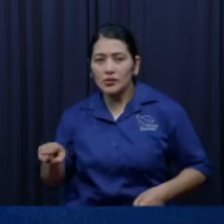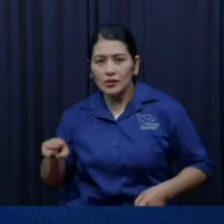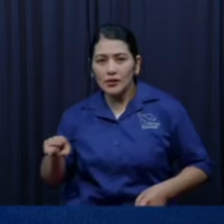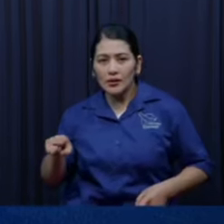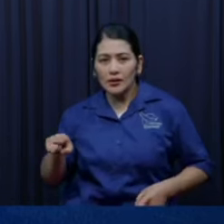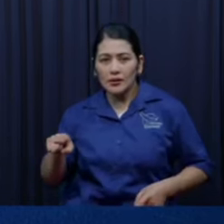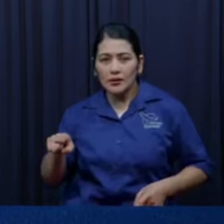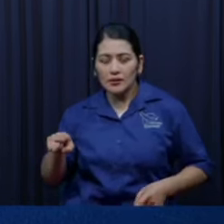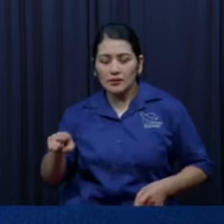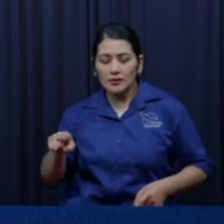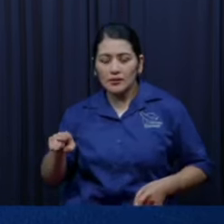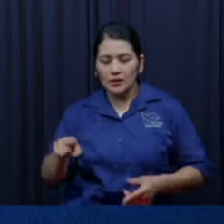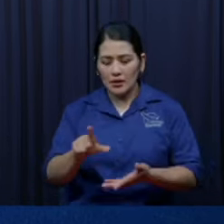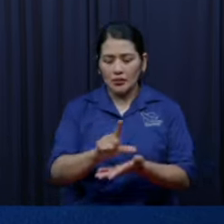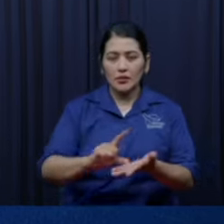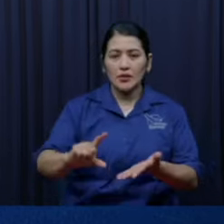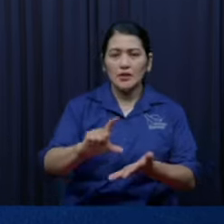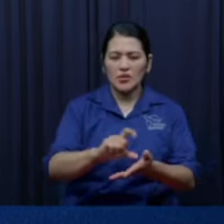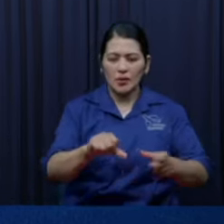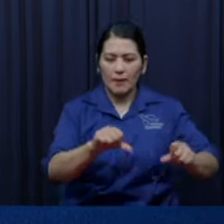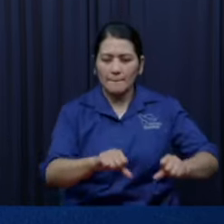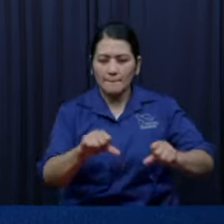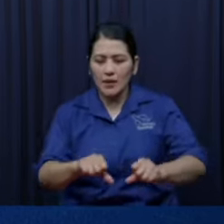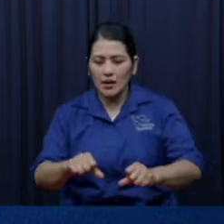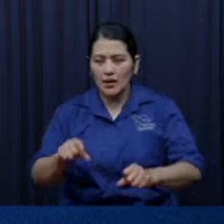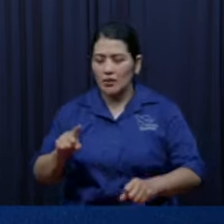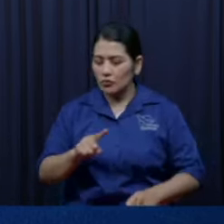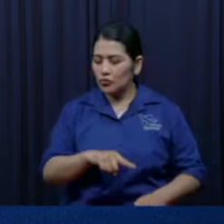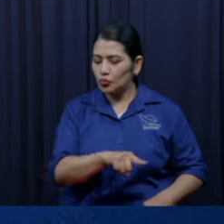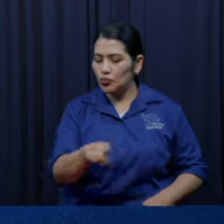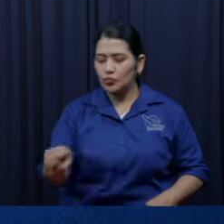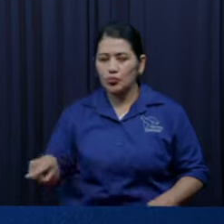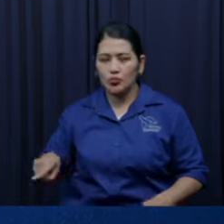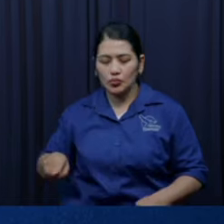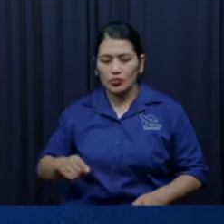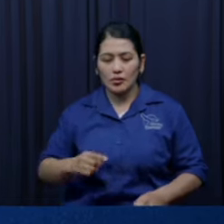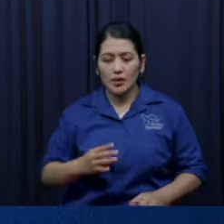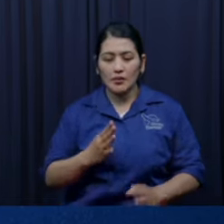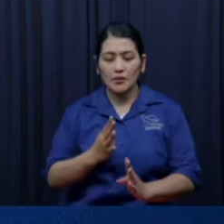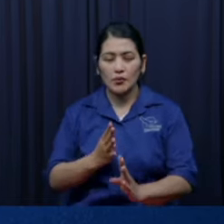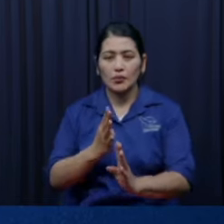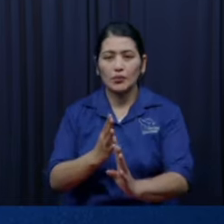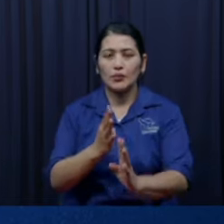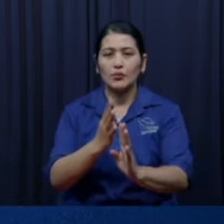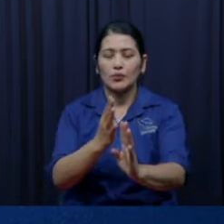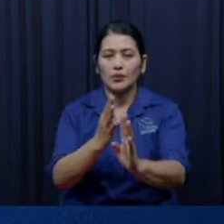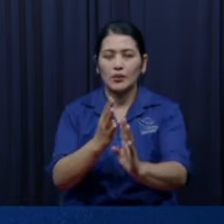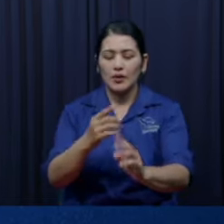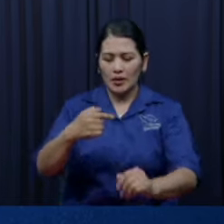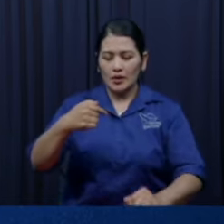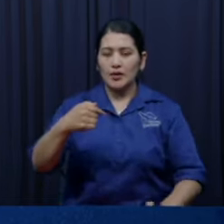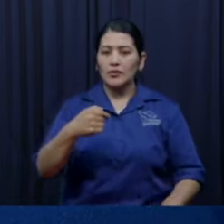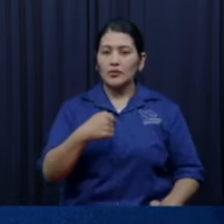En otras palabras, yo cumplí, yo los eché delante de ti y te los entregué.